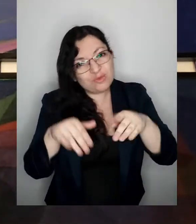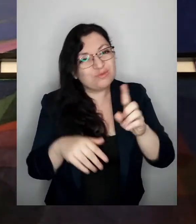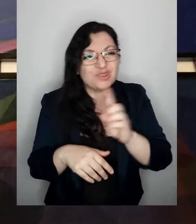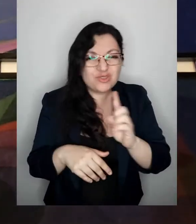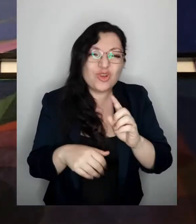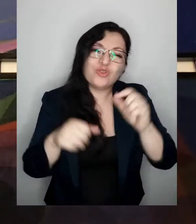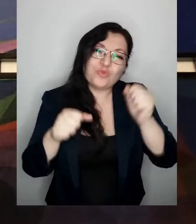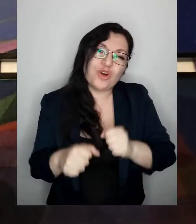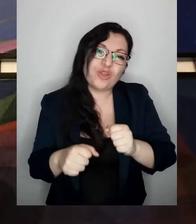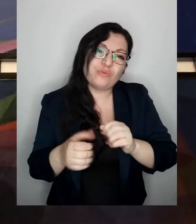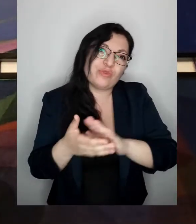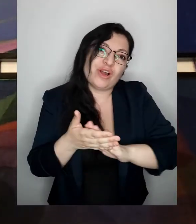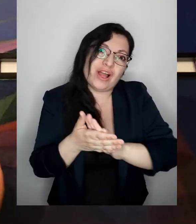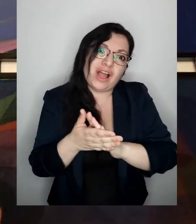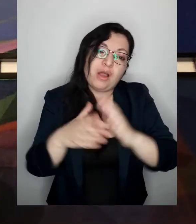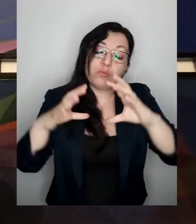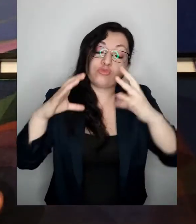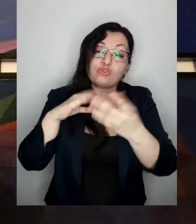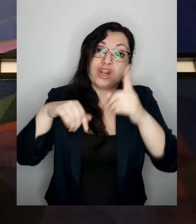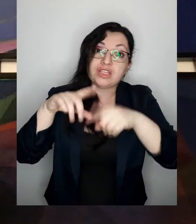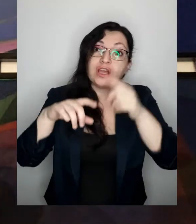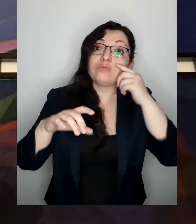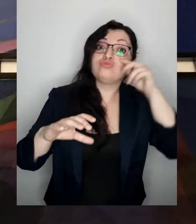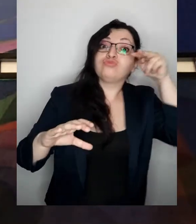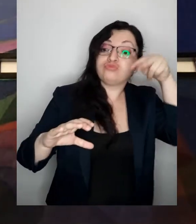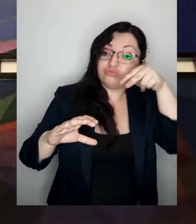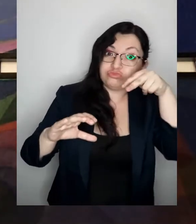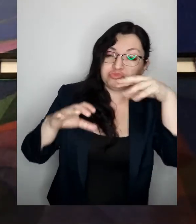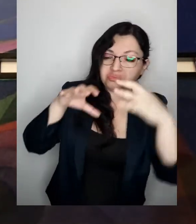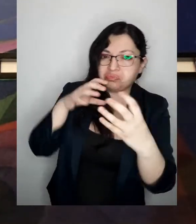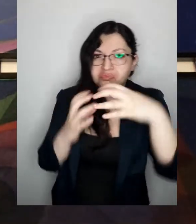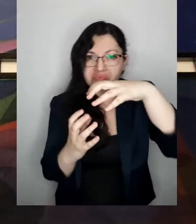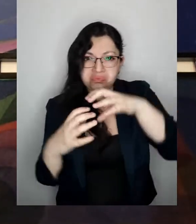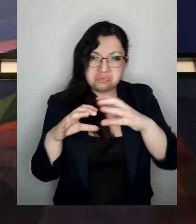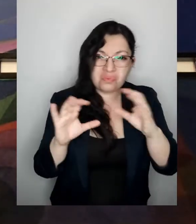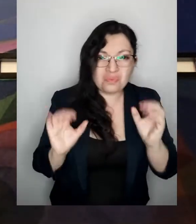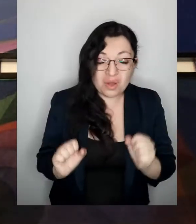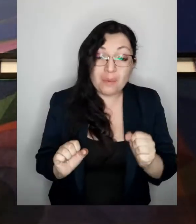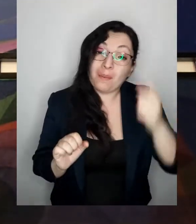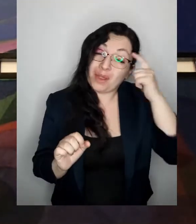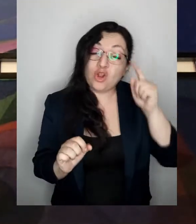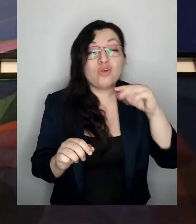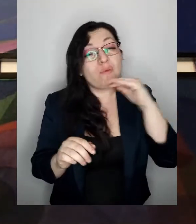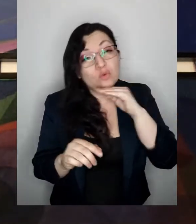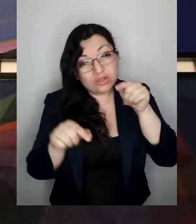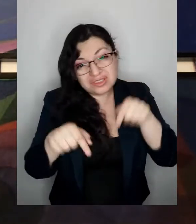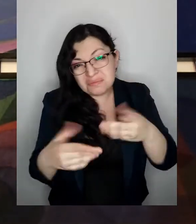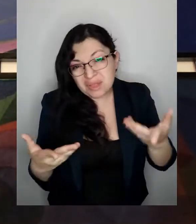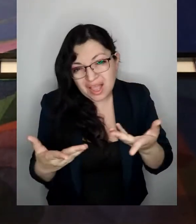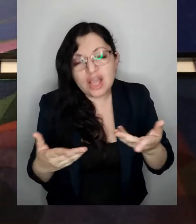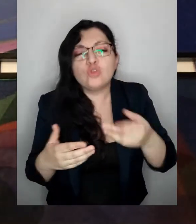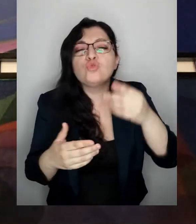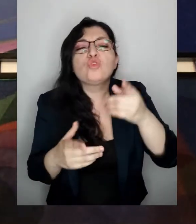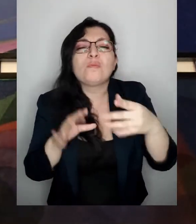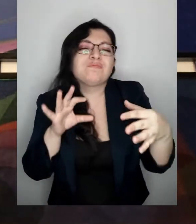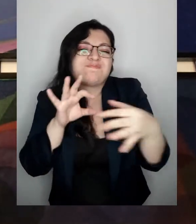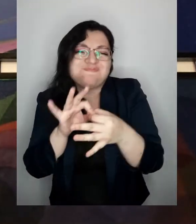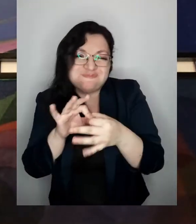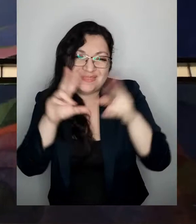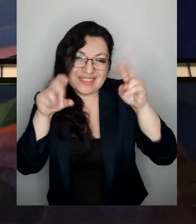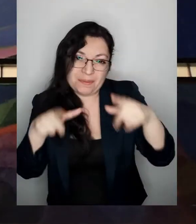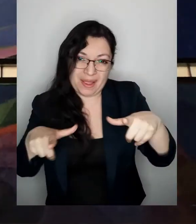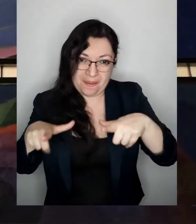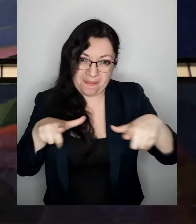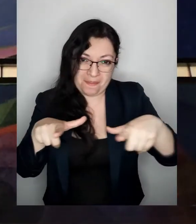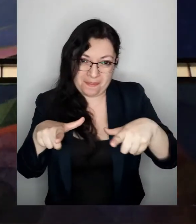siempre uno podría ver la tierra desde cualquier dirección en el espacio en realidad vamos a usarlo de esa manera solamente para recordar a los mapas